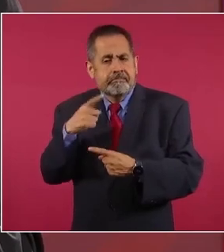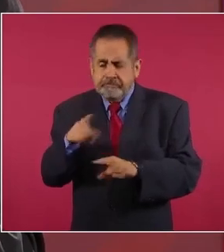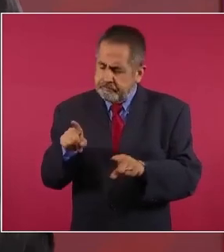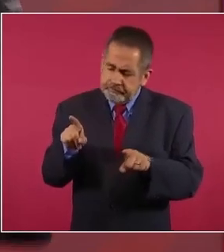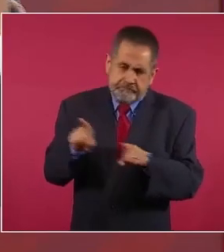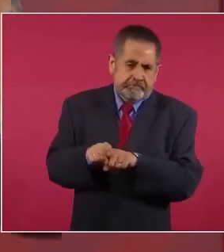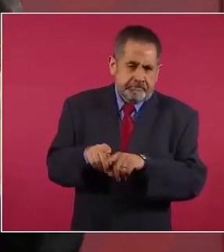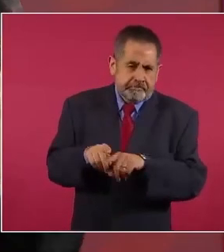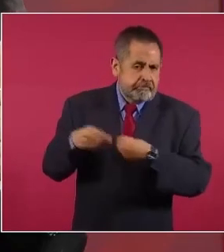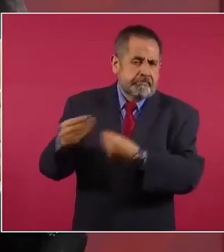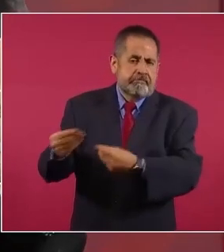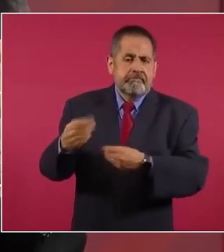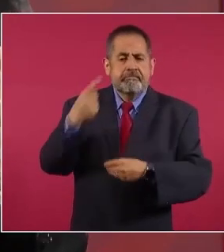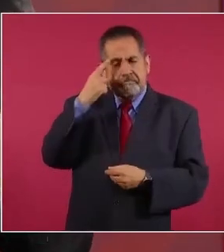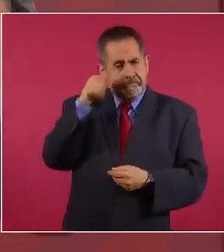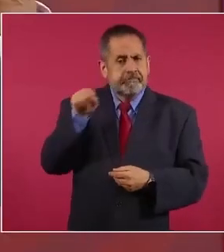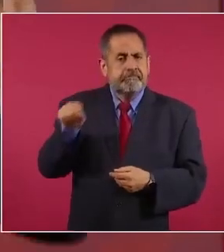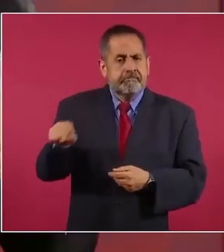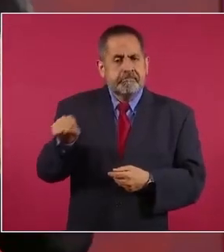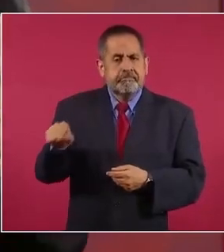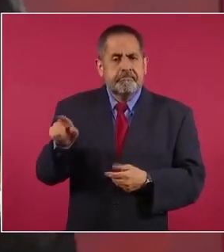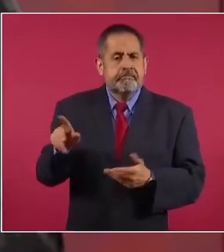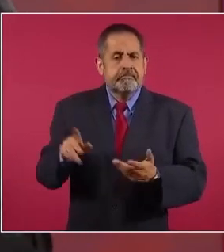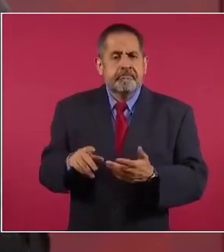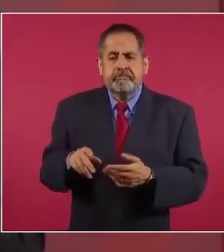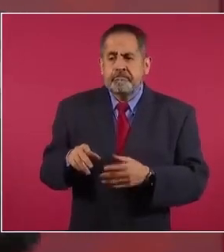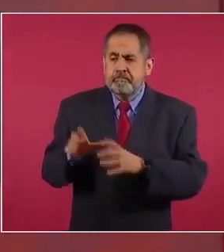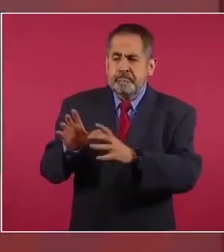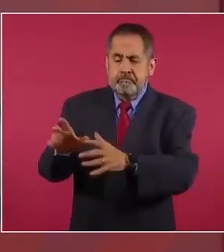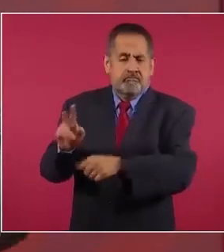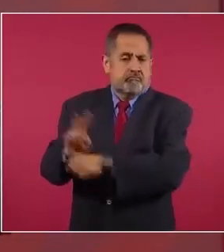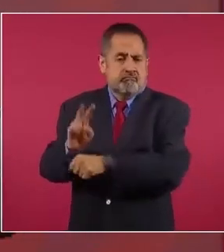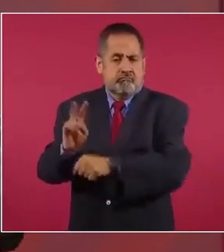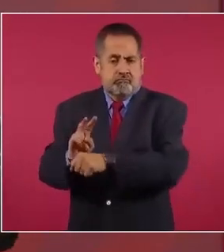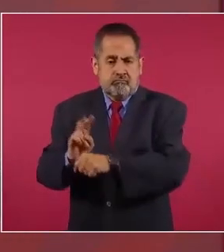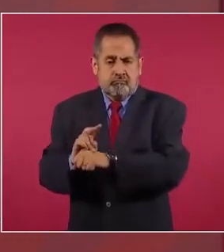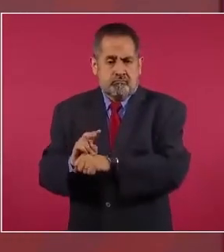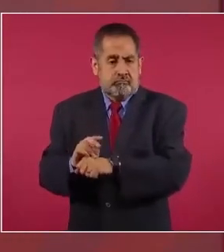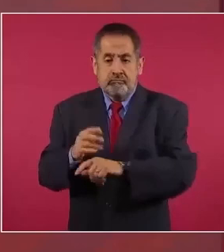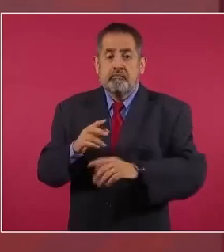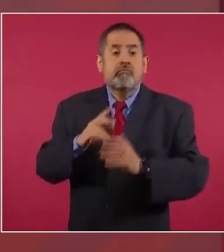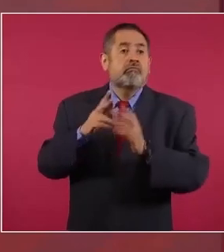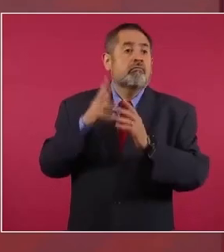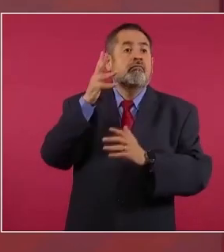que haya una custodia porque les va a costar